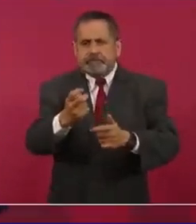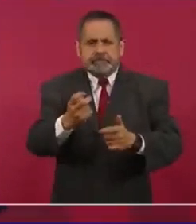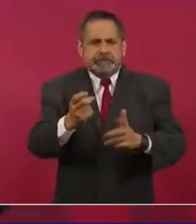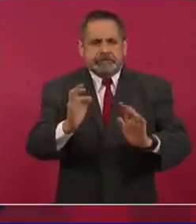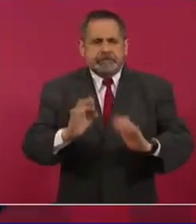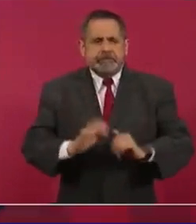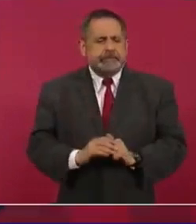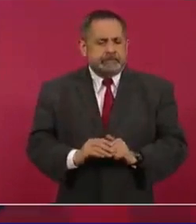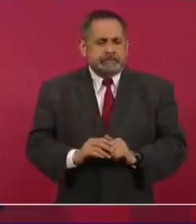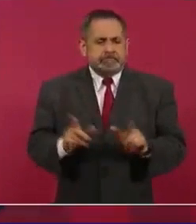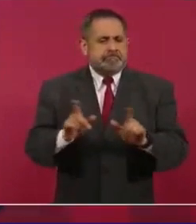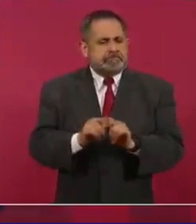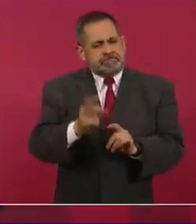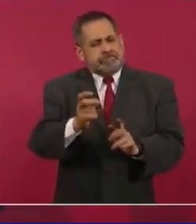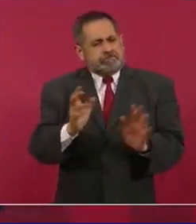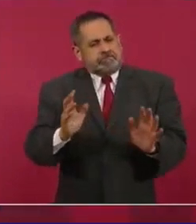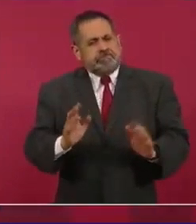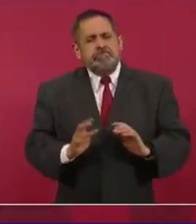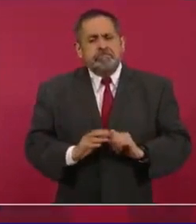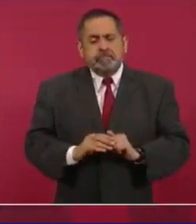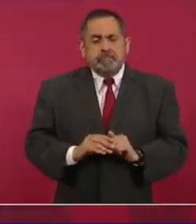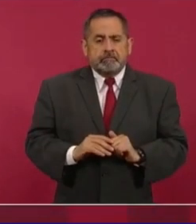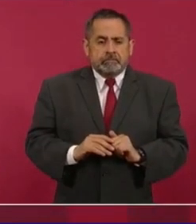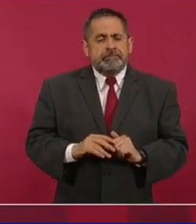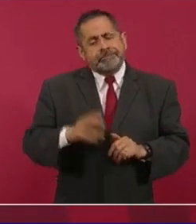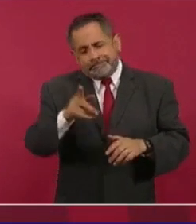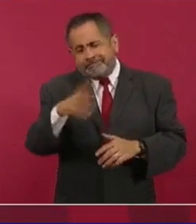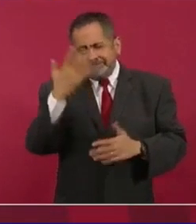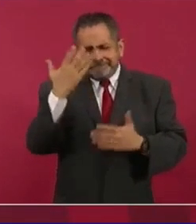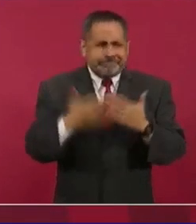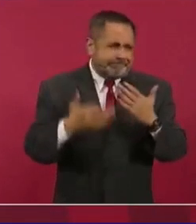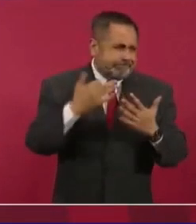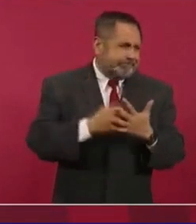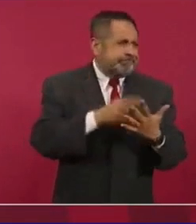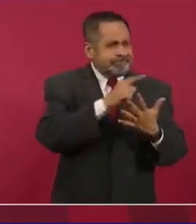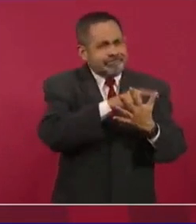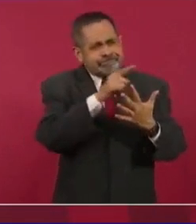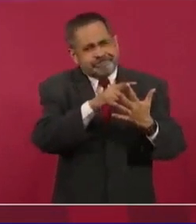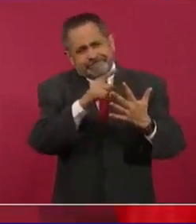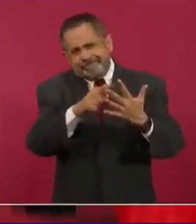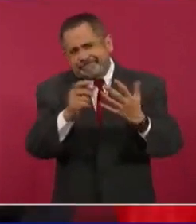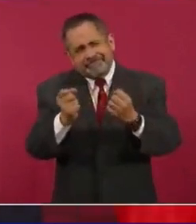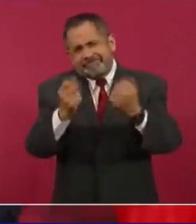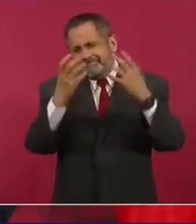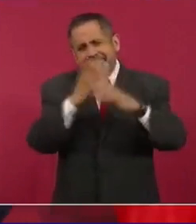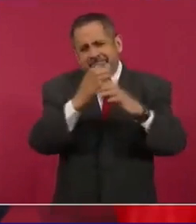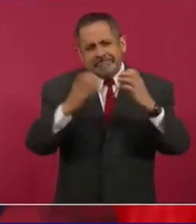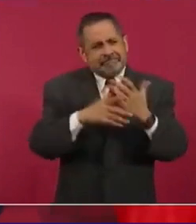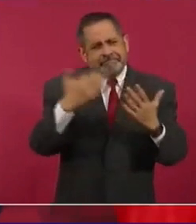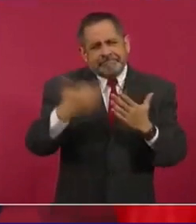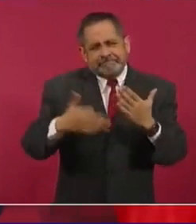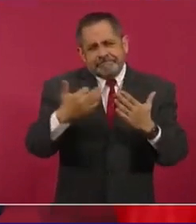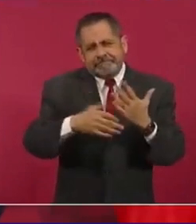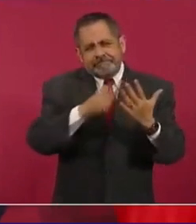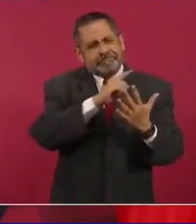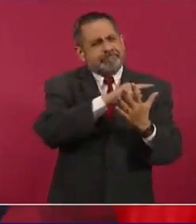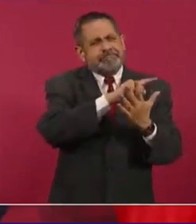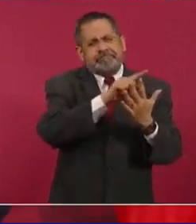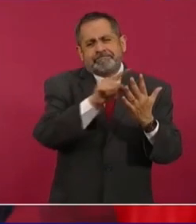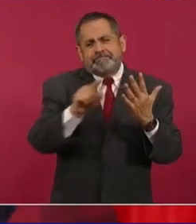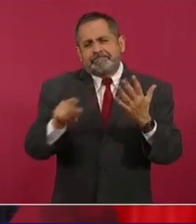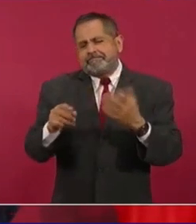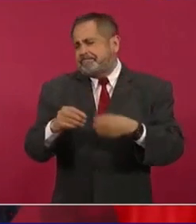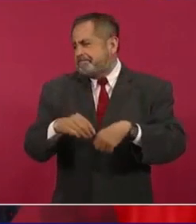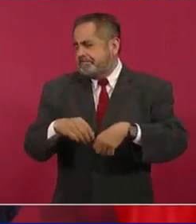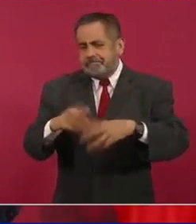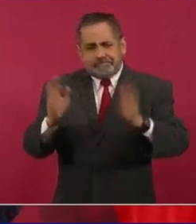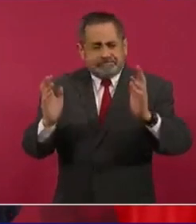nada más. Hace falta, bueno, muchísimas cosas, muchas